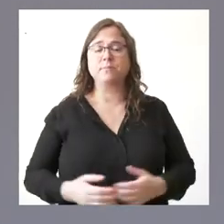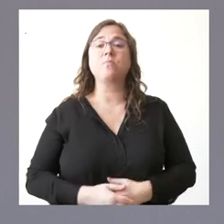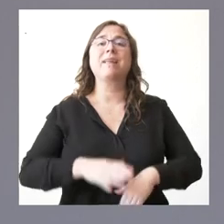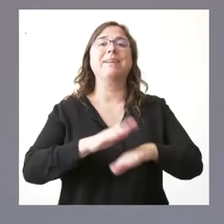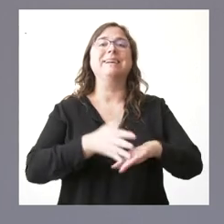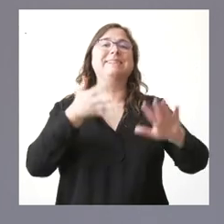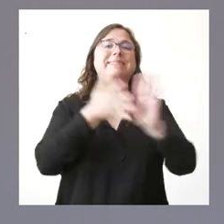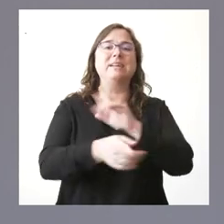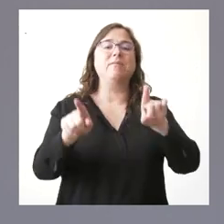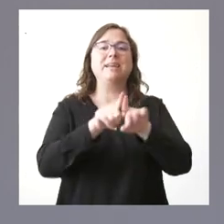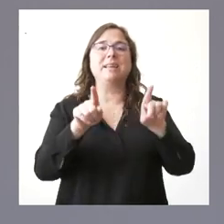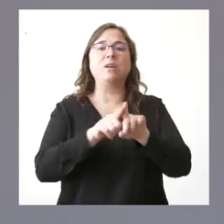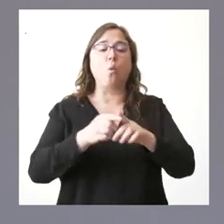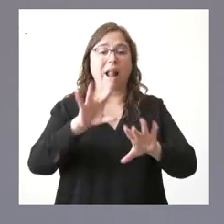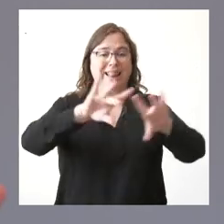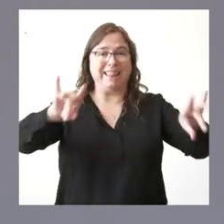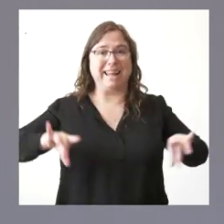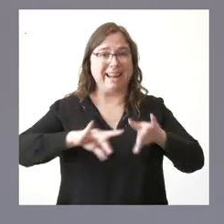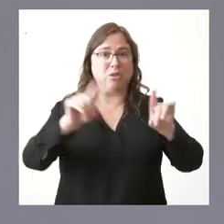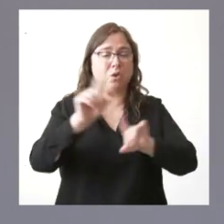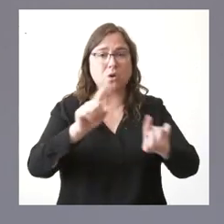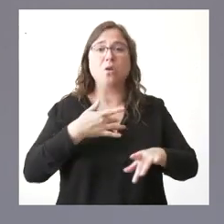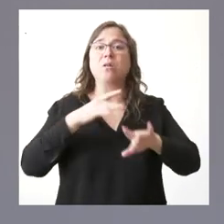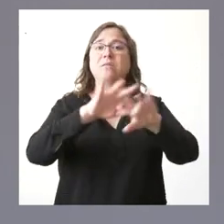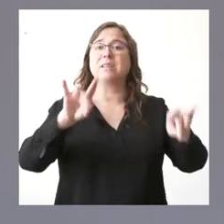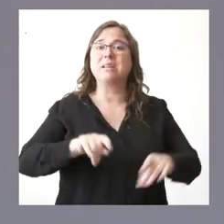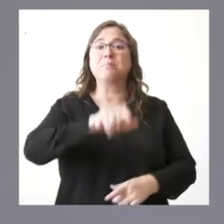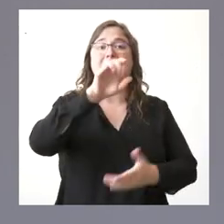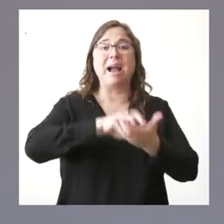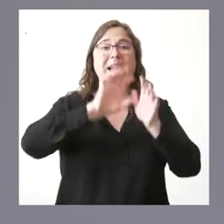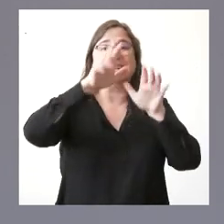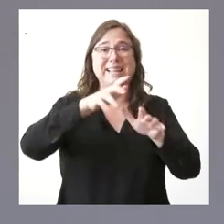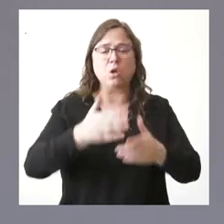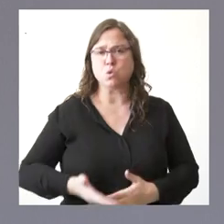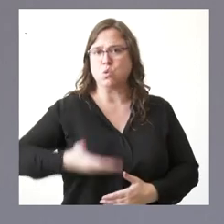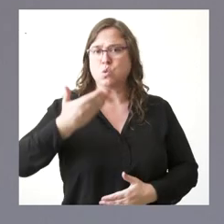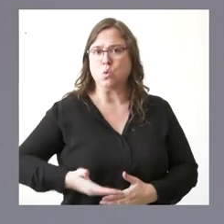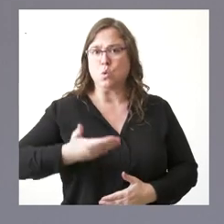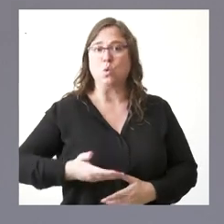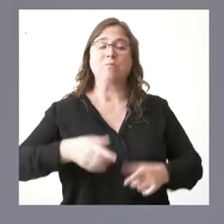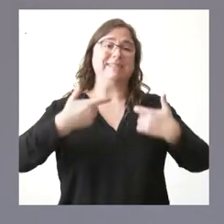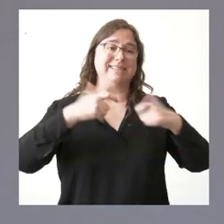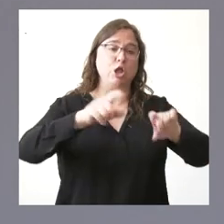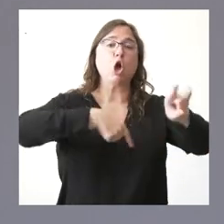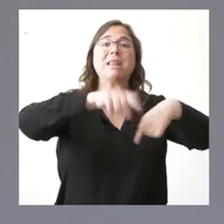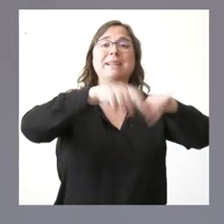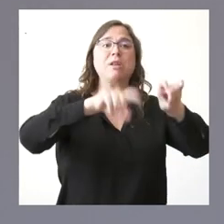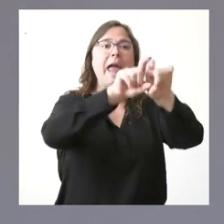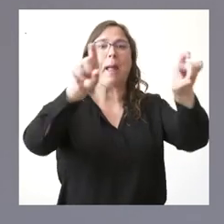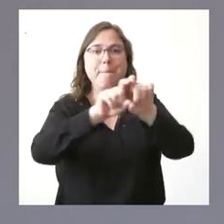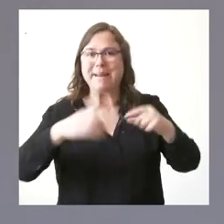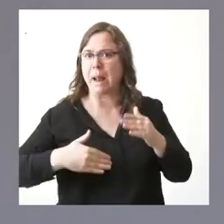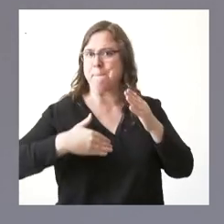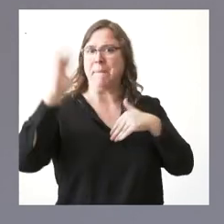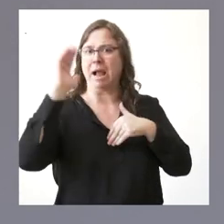es que se tenga en cuenta nuestro territorio, es que ni se tiene en cuenta que Castellón tiene un peso muy importante en el sector de transporte, que tiene más empresas de transporte que la